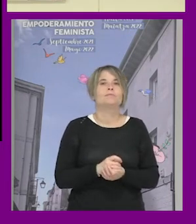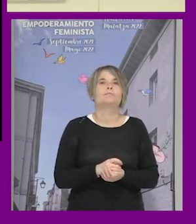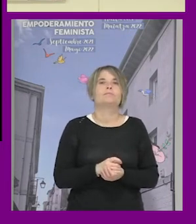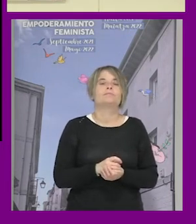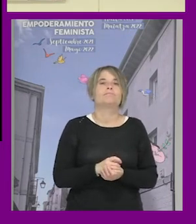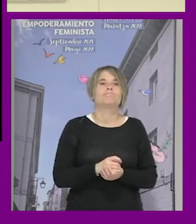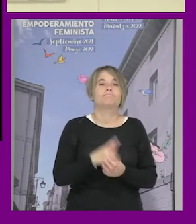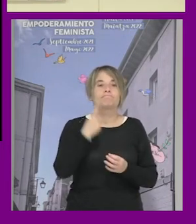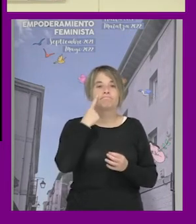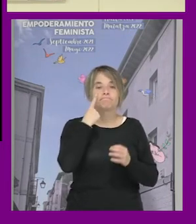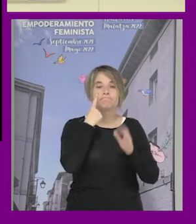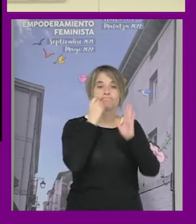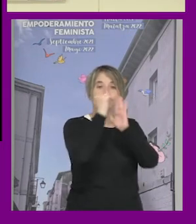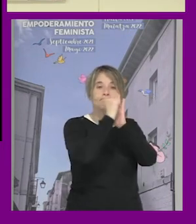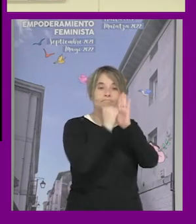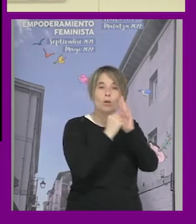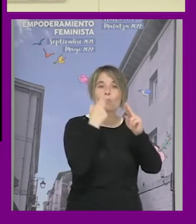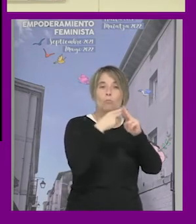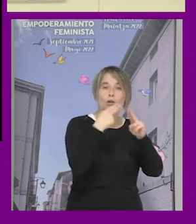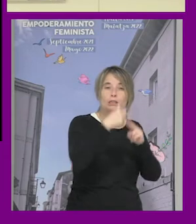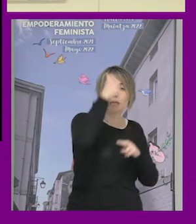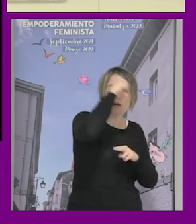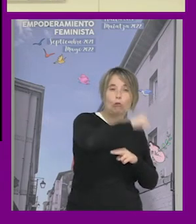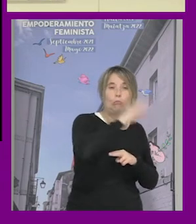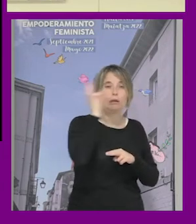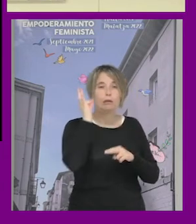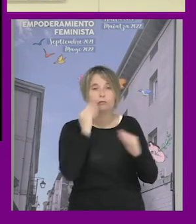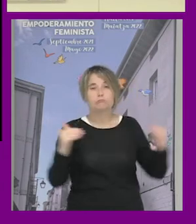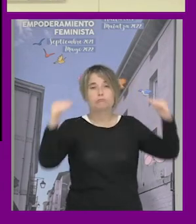la articulación entre las políticas de igualdad mujer hombre y LGTBI